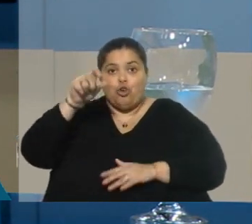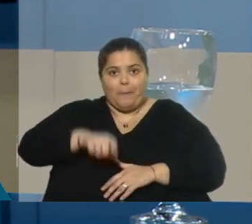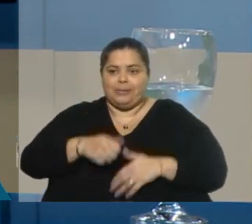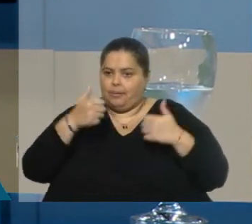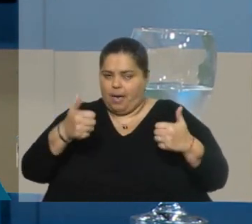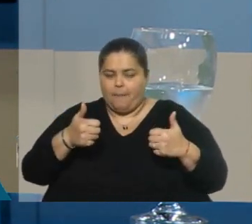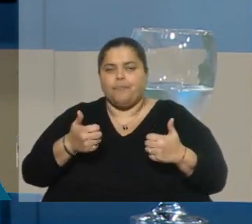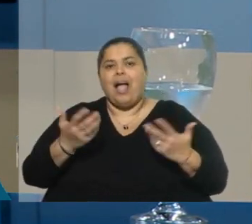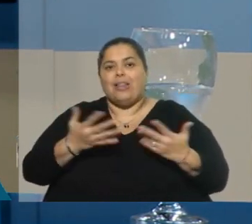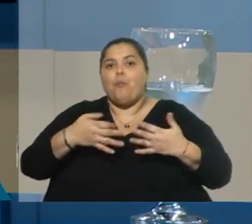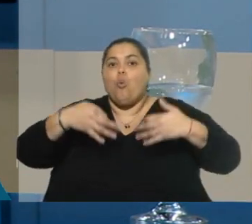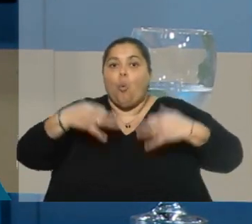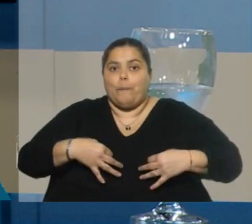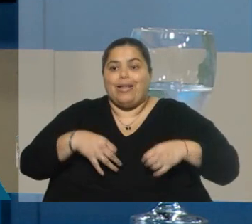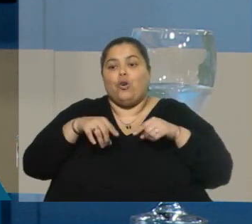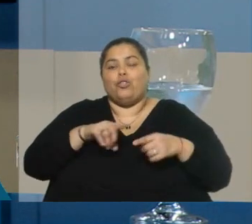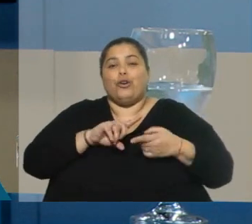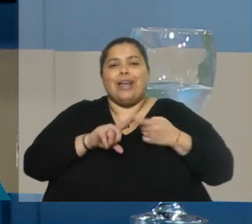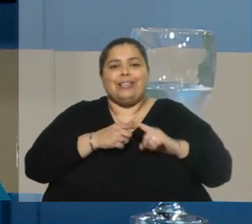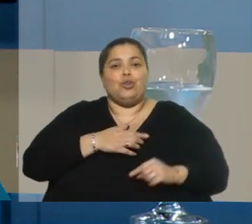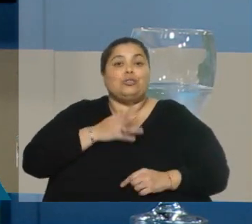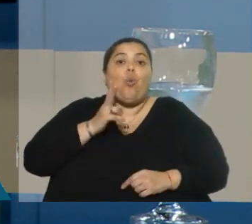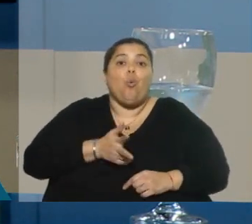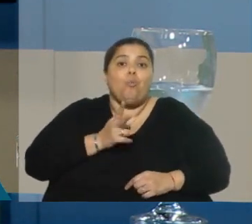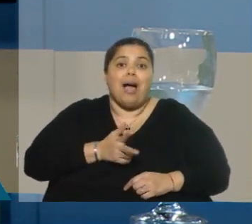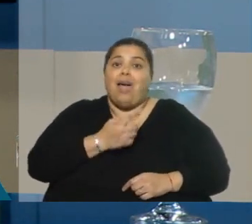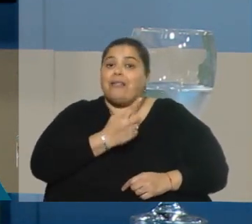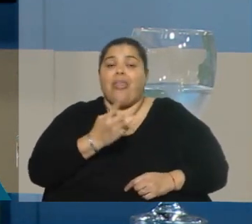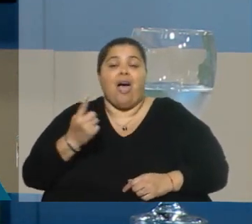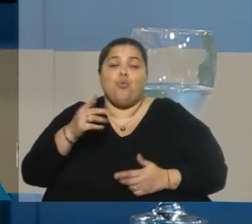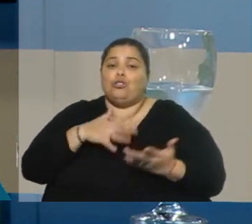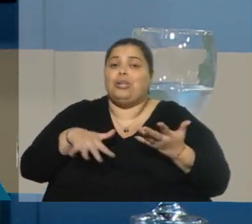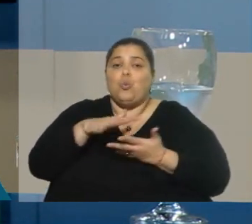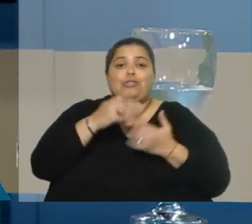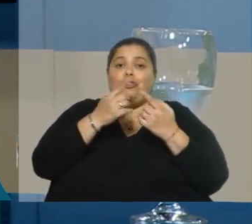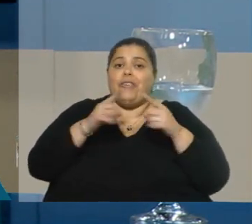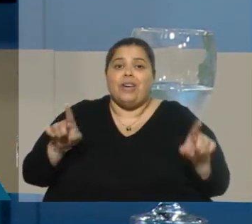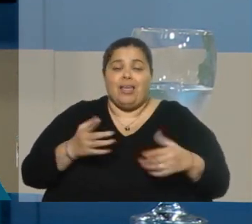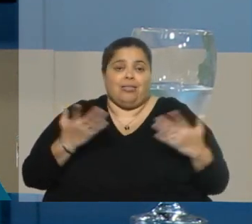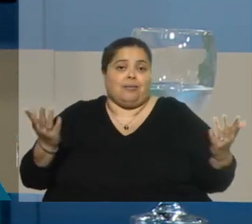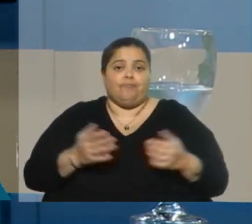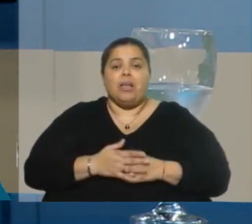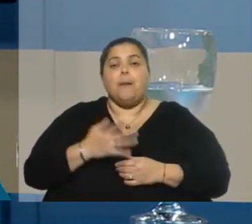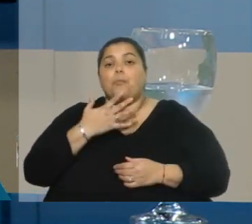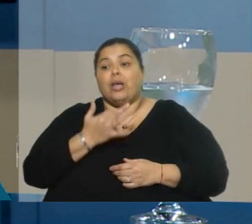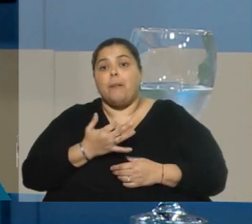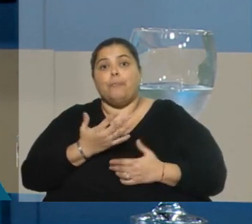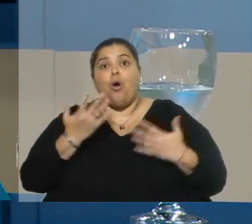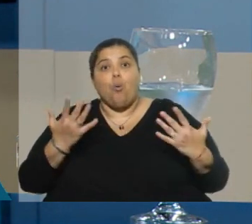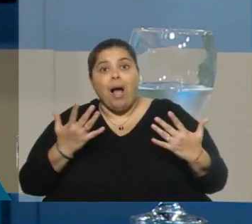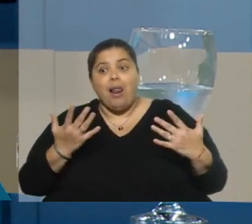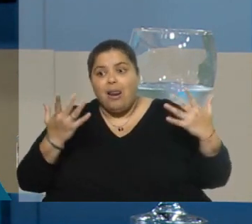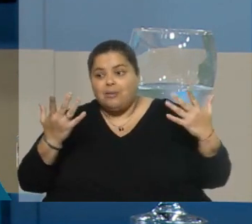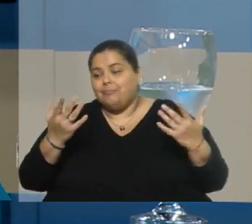lo que se trata, porque esto son relaciones humanas y cada caso es diferente, de encontrar, a ver, para decirlo vulgarmente, la